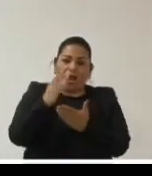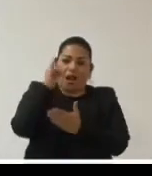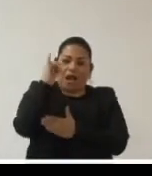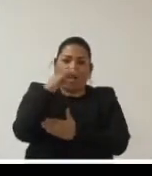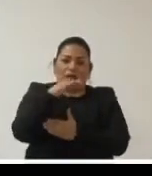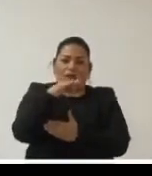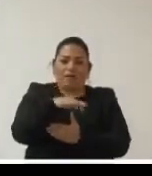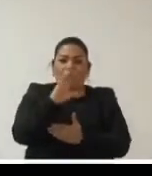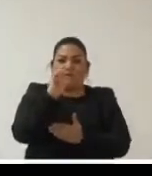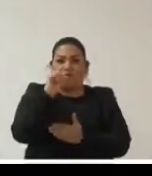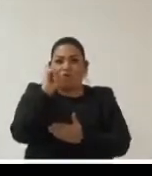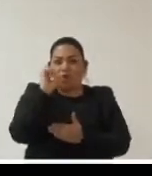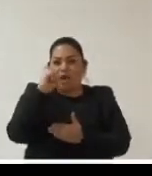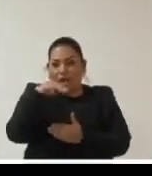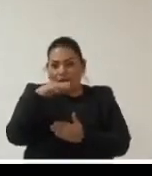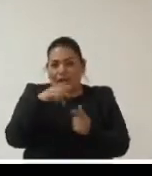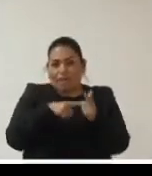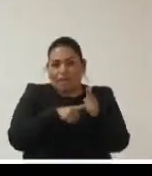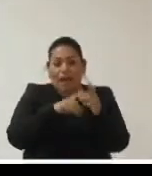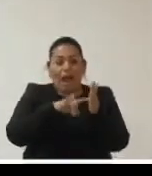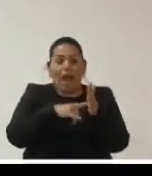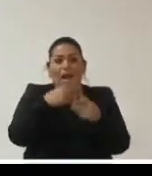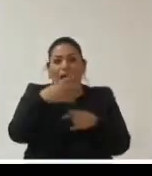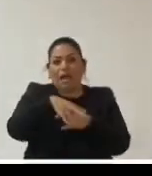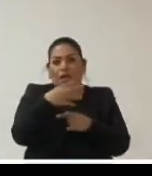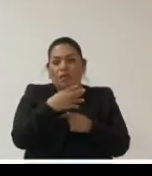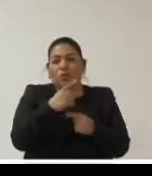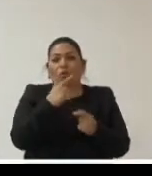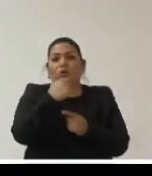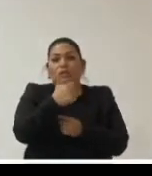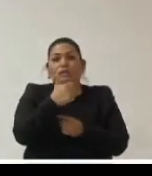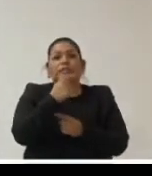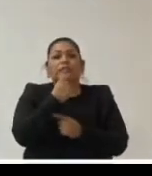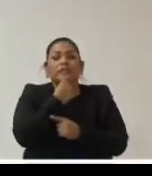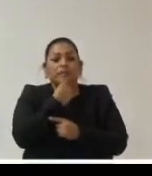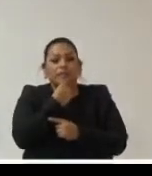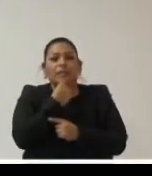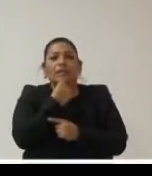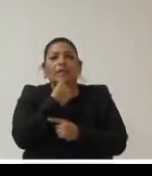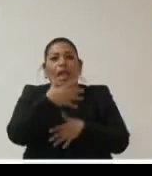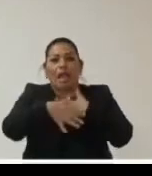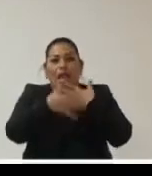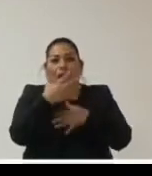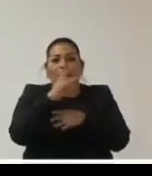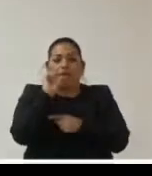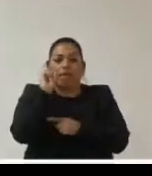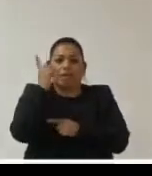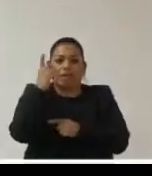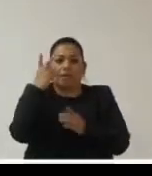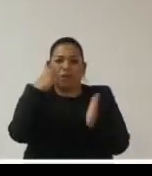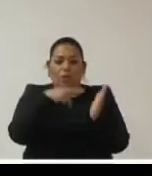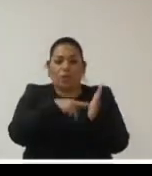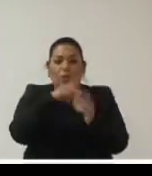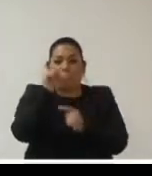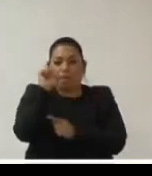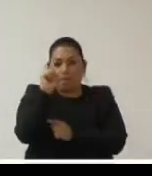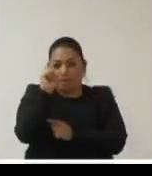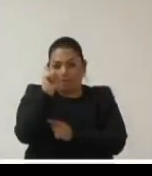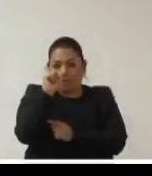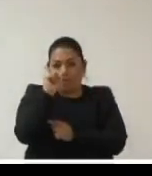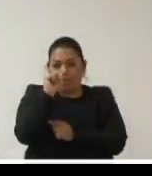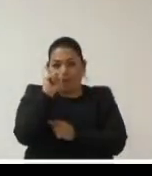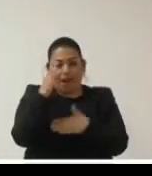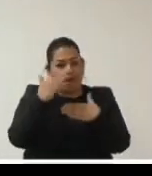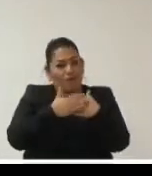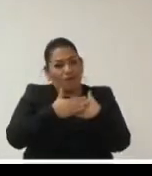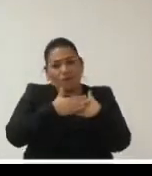esfuerzo y quiero siendo las 14 horas con 6 minutos de este 15 de diciembre de 2020 dar por